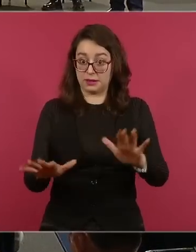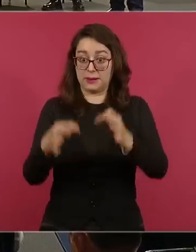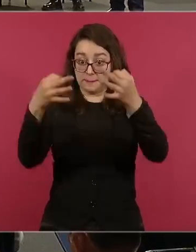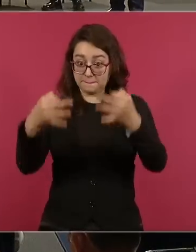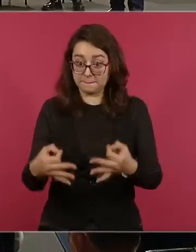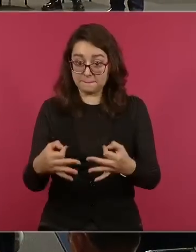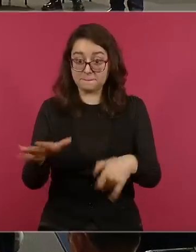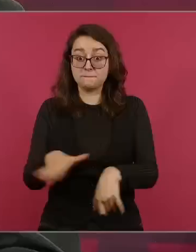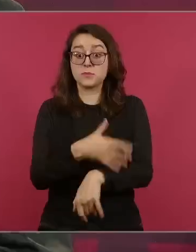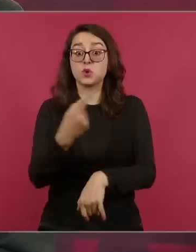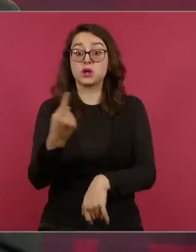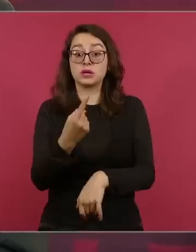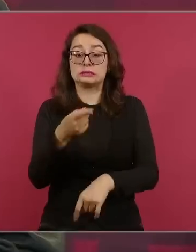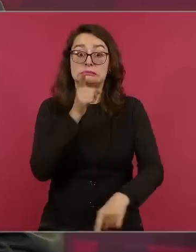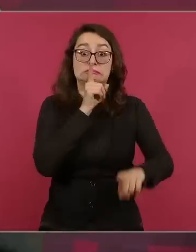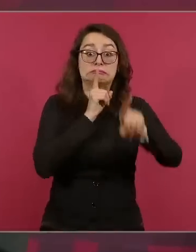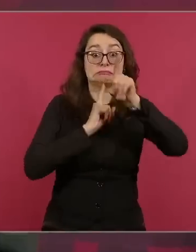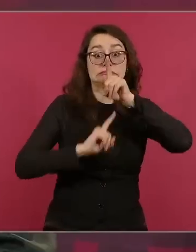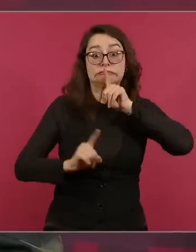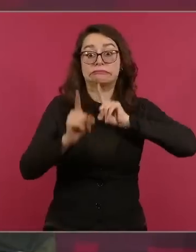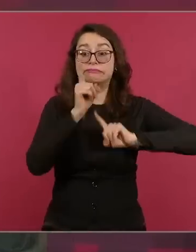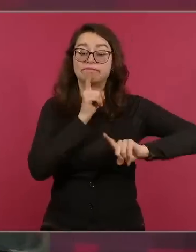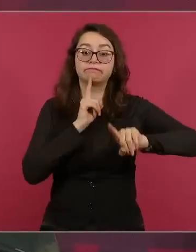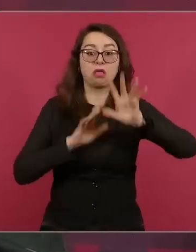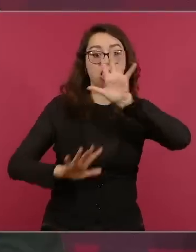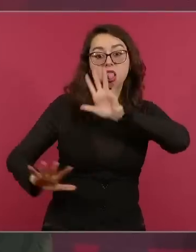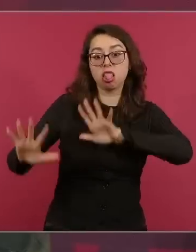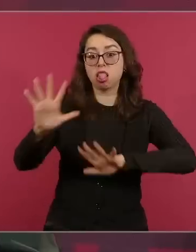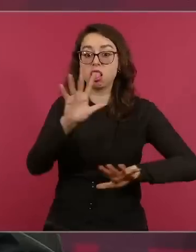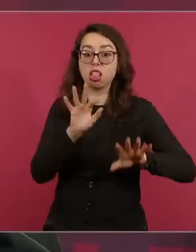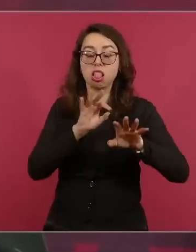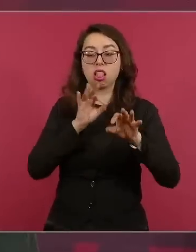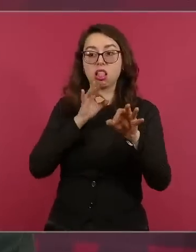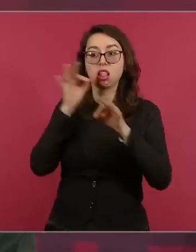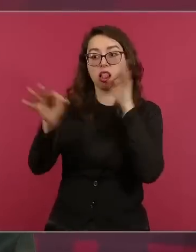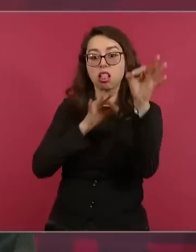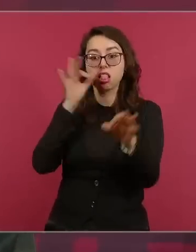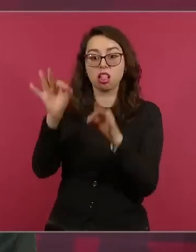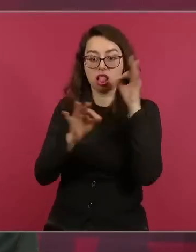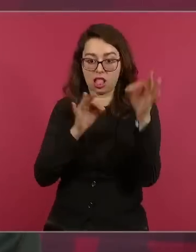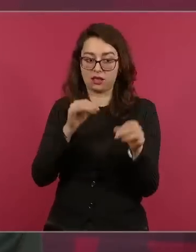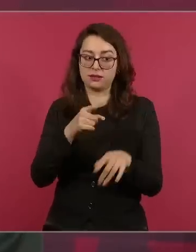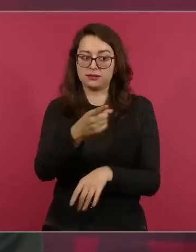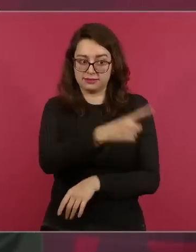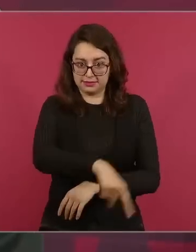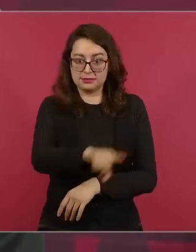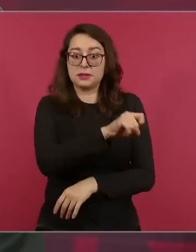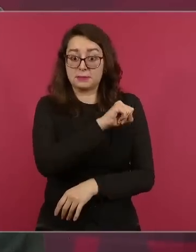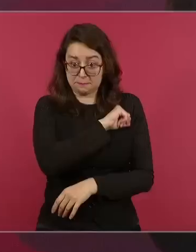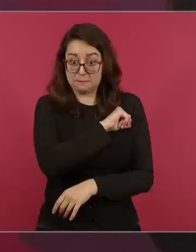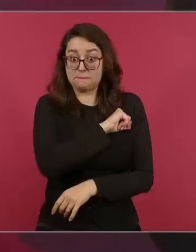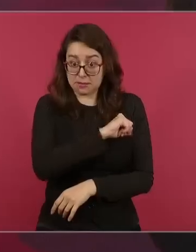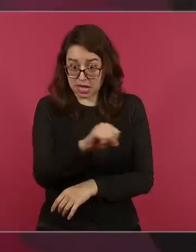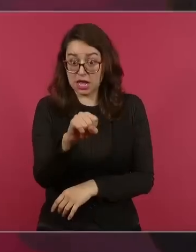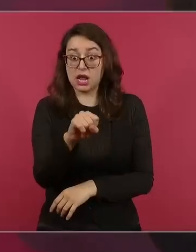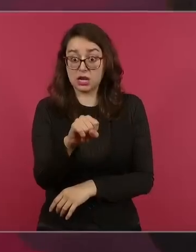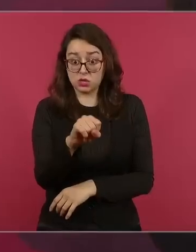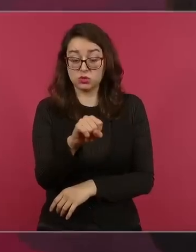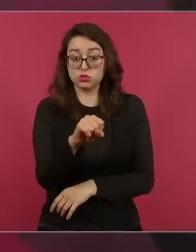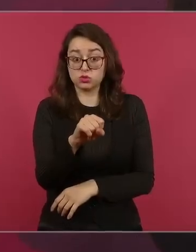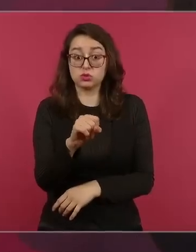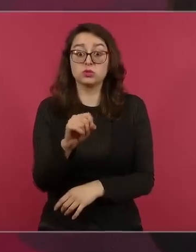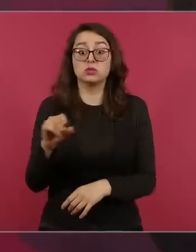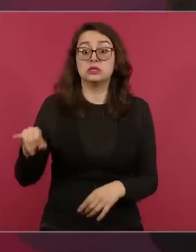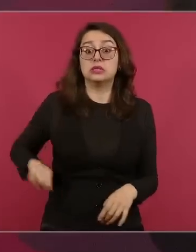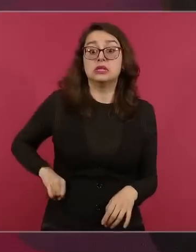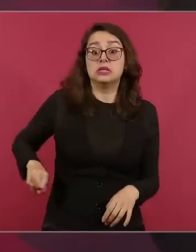y todo por interés o mala fe, interés o mala